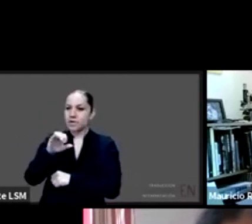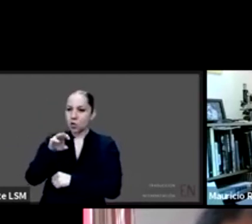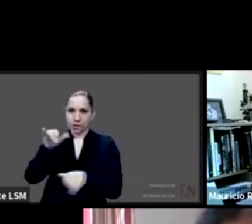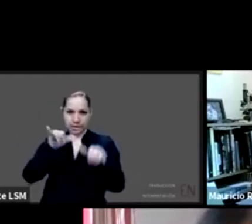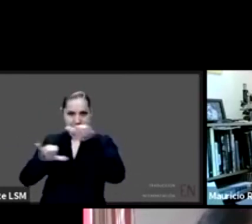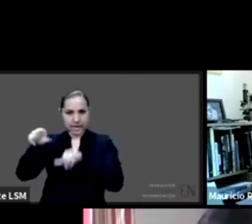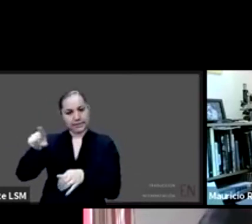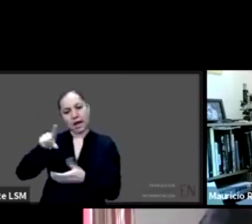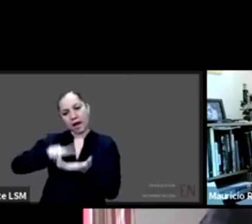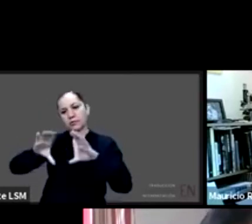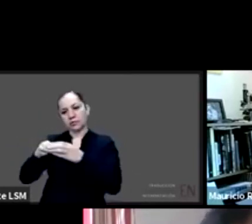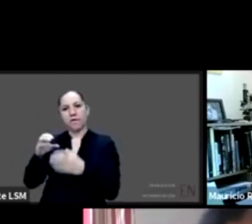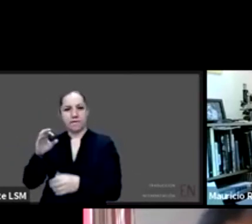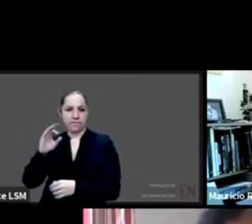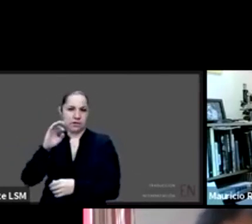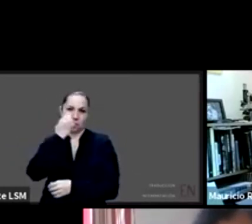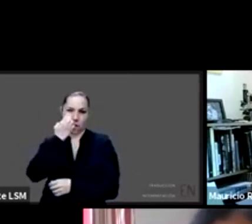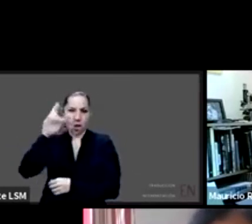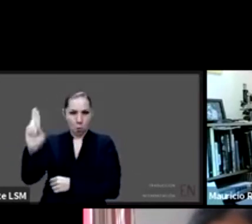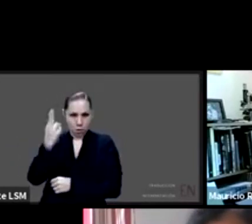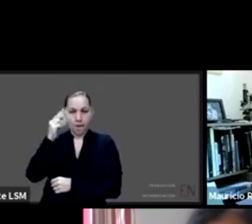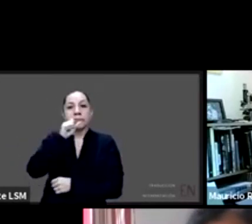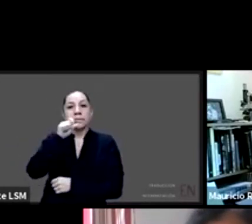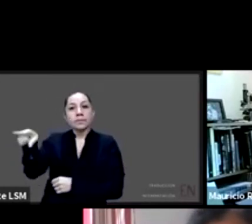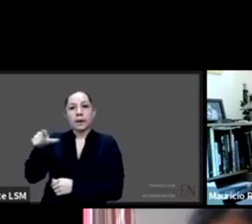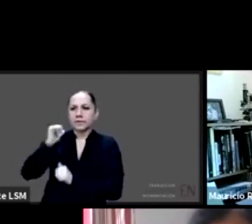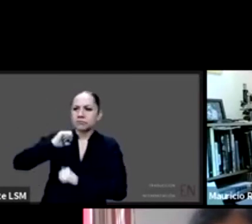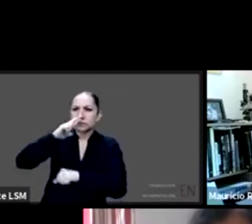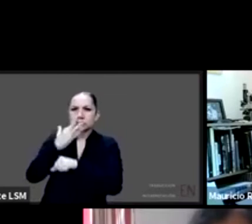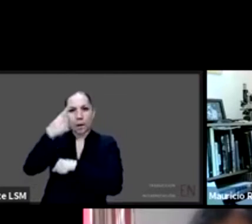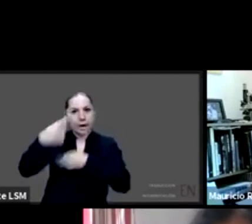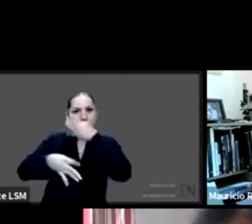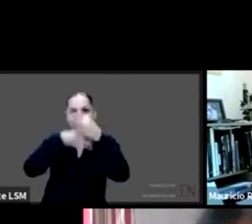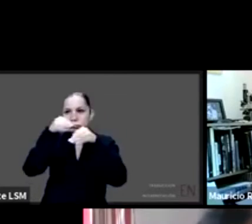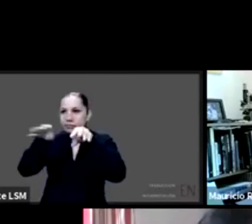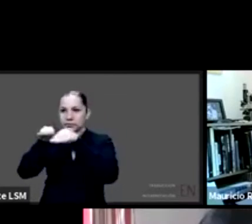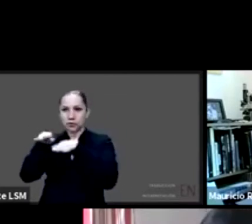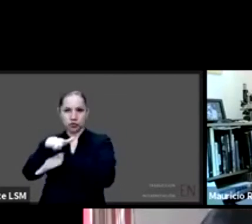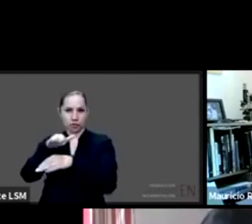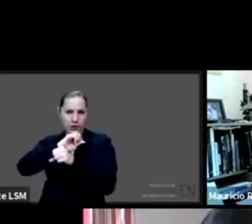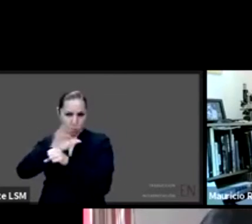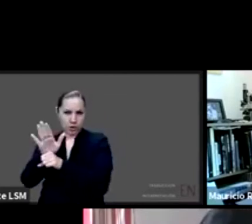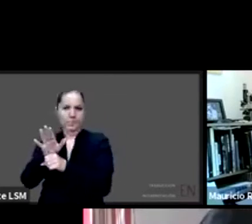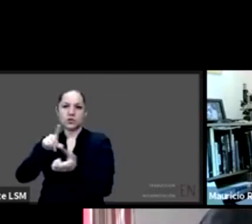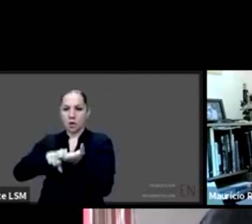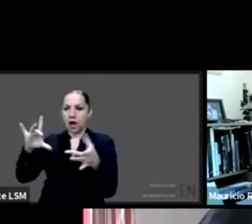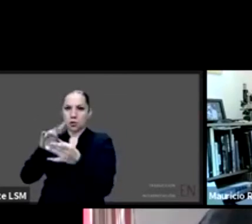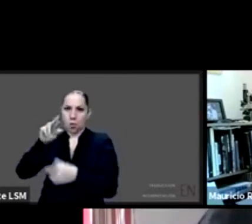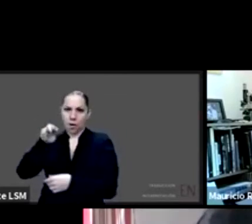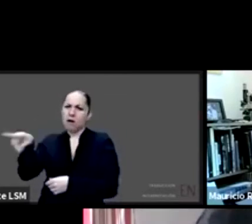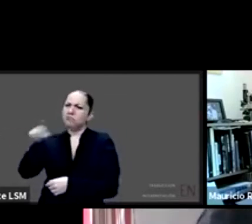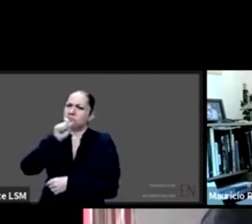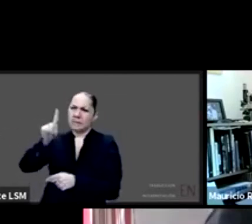de la UNAM y vocero de la Comisión Universitaria para la Atención de la Emergencia del Coronavirus, creo por la UNAM, entre muchas otras cosas más también.